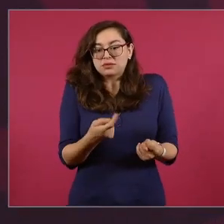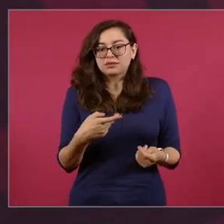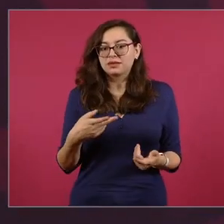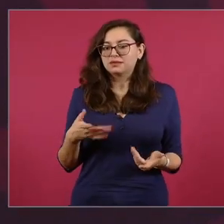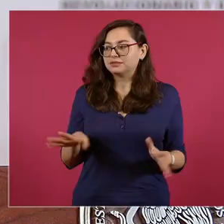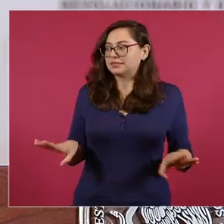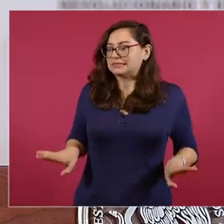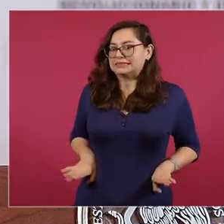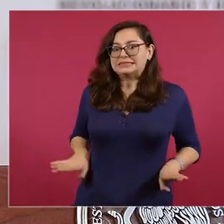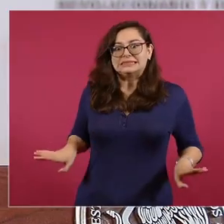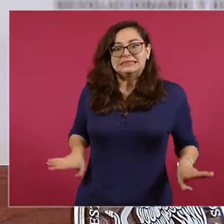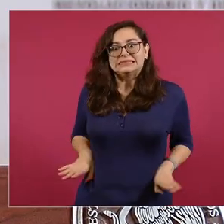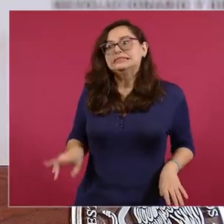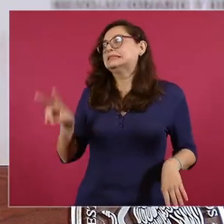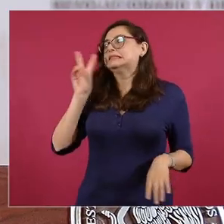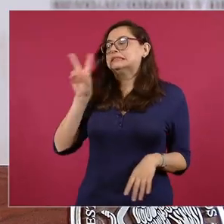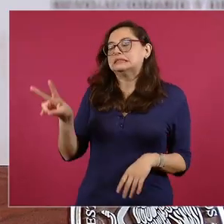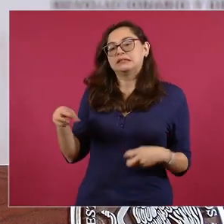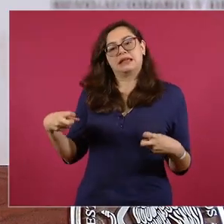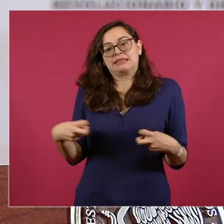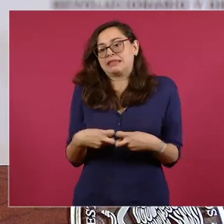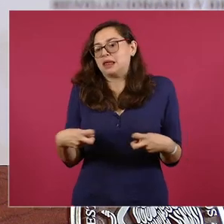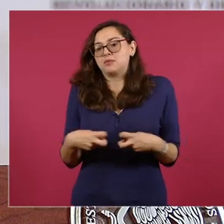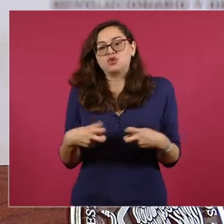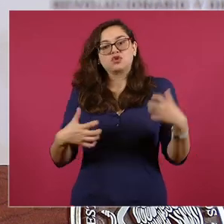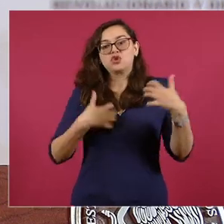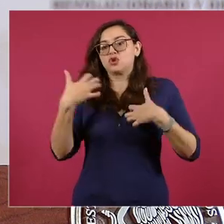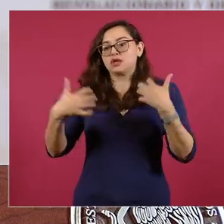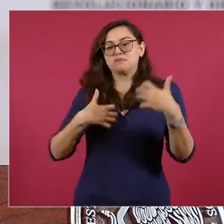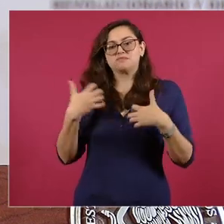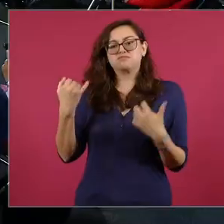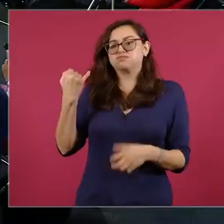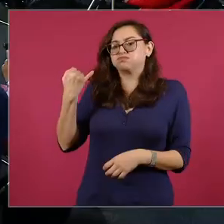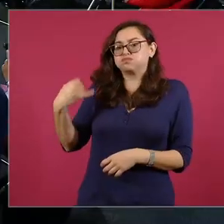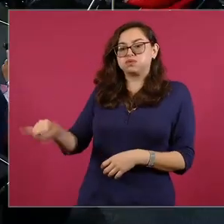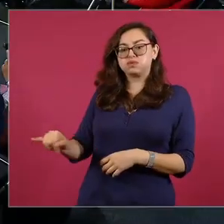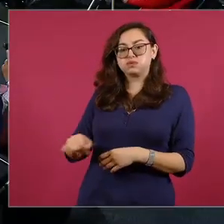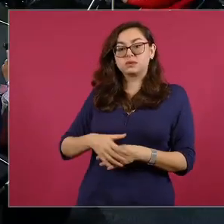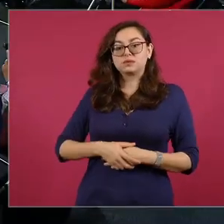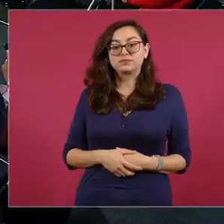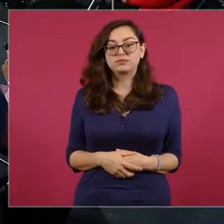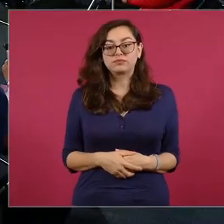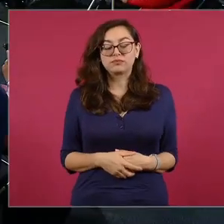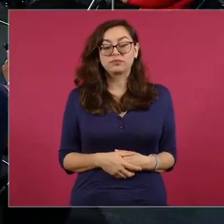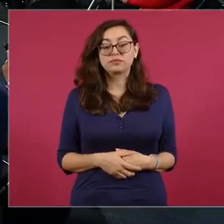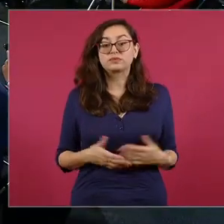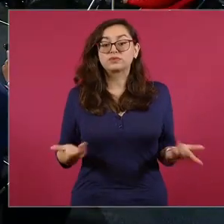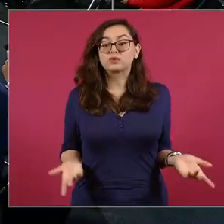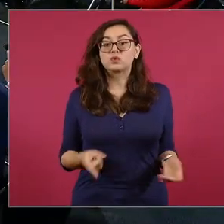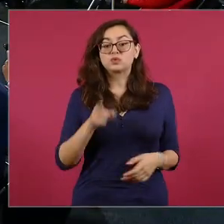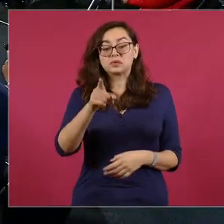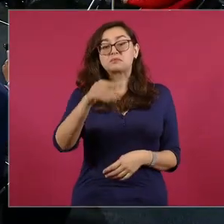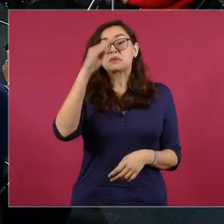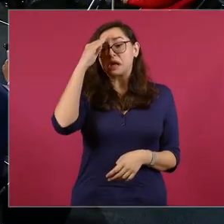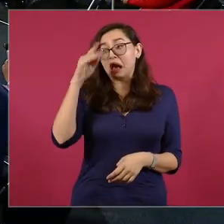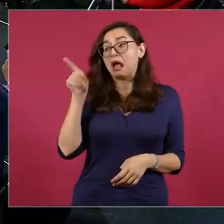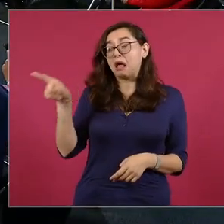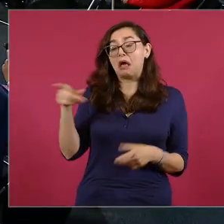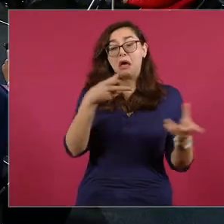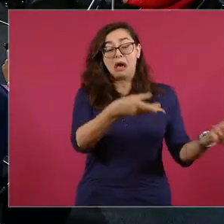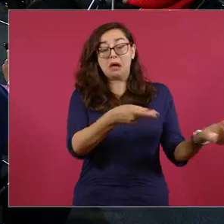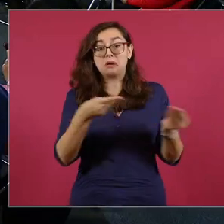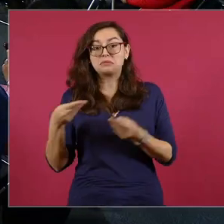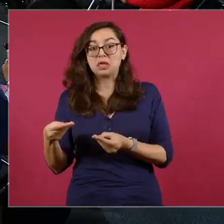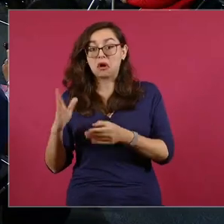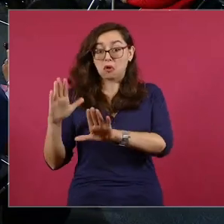y también del ridículo. ¿Y que le dé entrada la considera usted como un desafío, presidente? No,